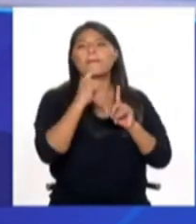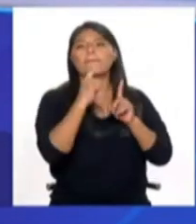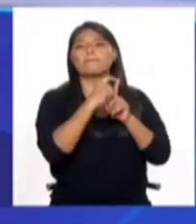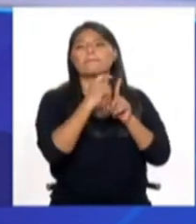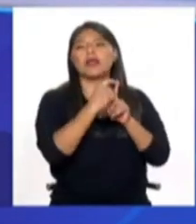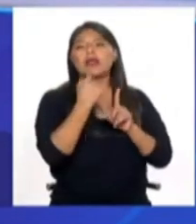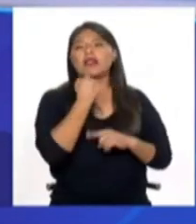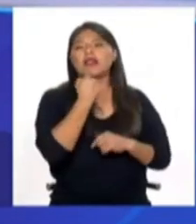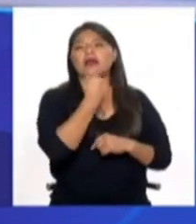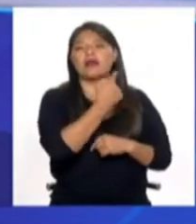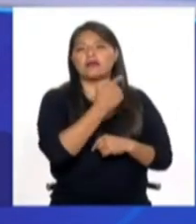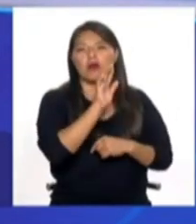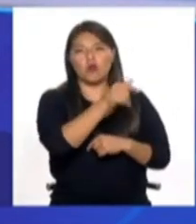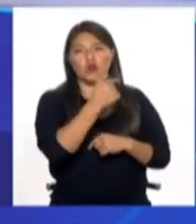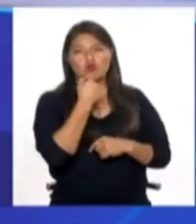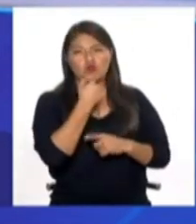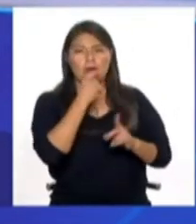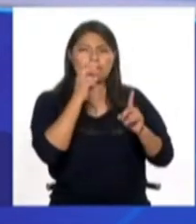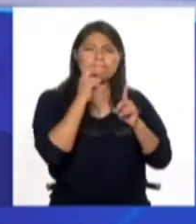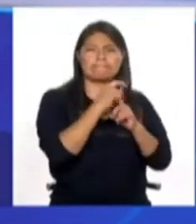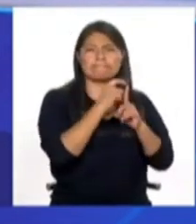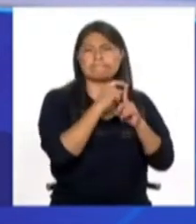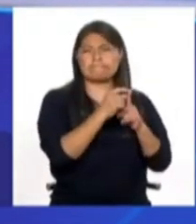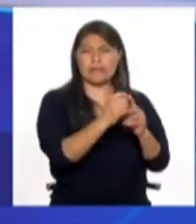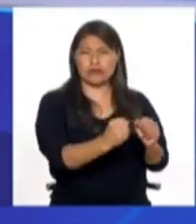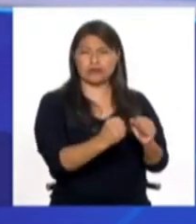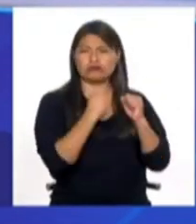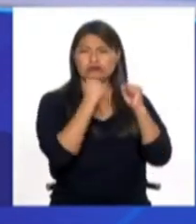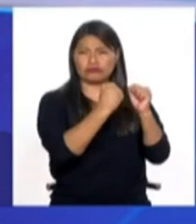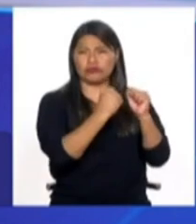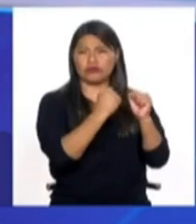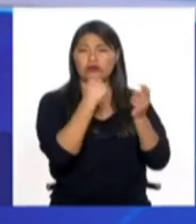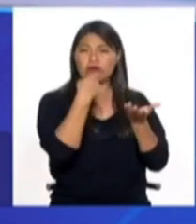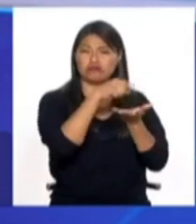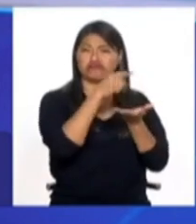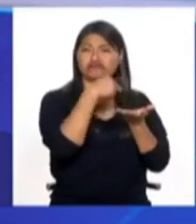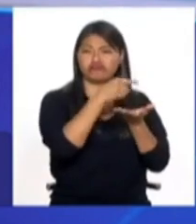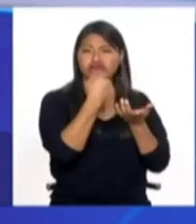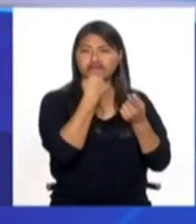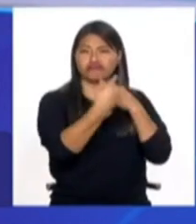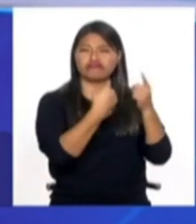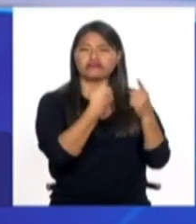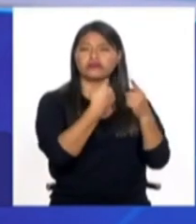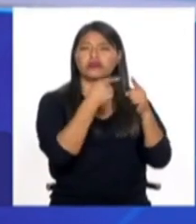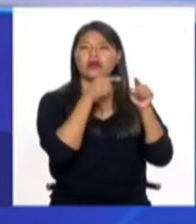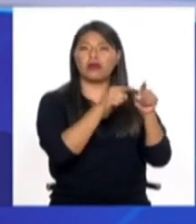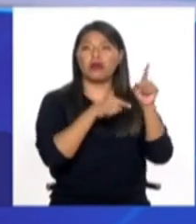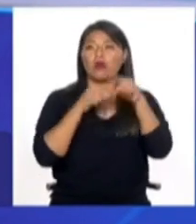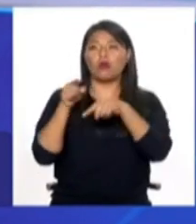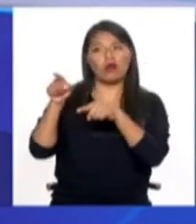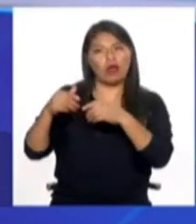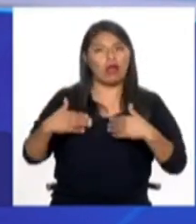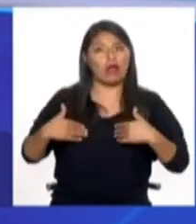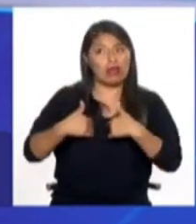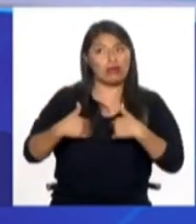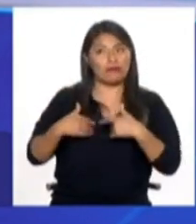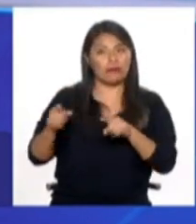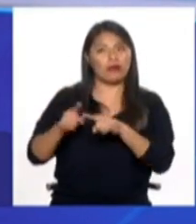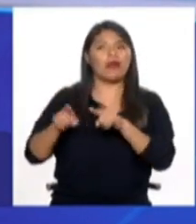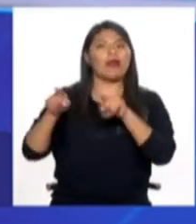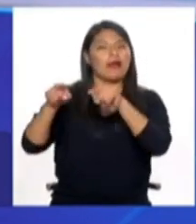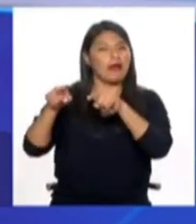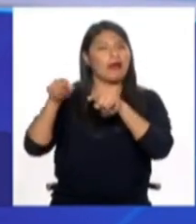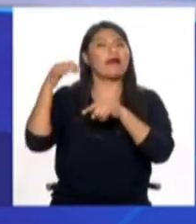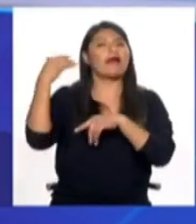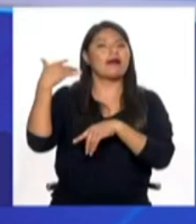cuestiones fuertes, duras, que yo le diga a una persona que es un animal. Le quito